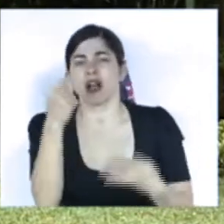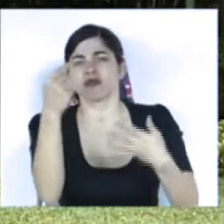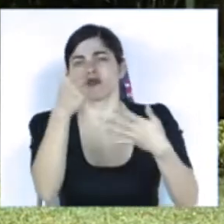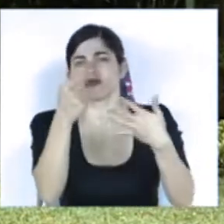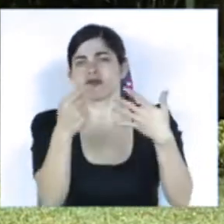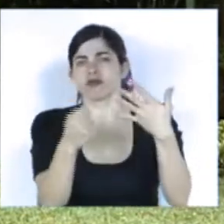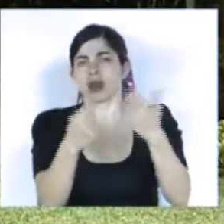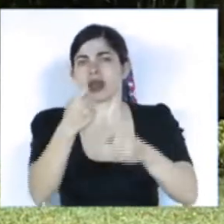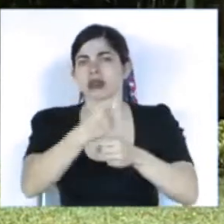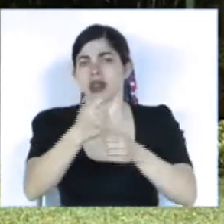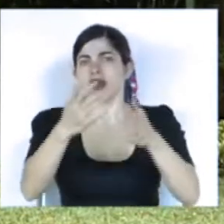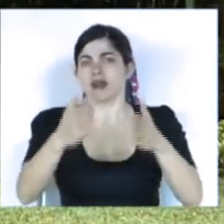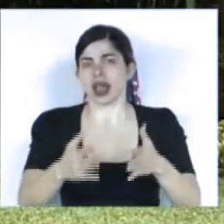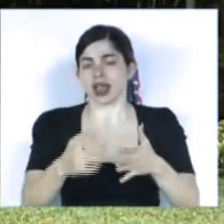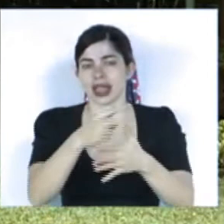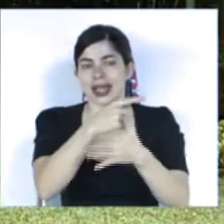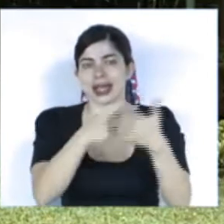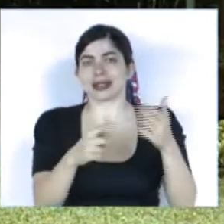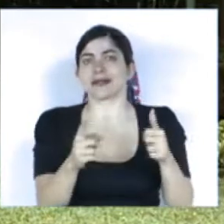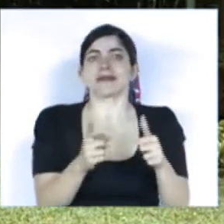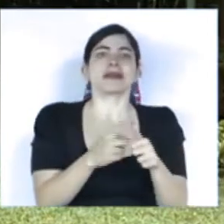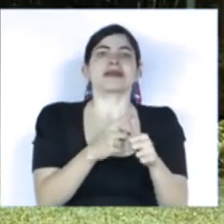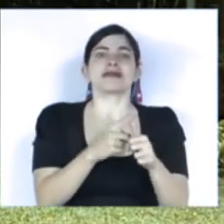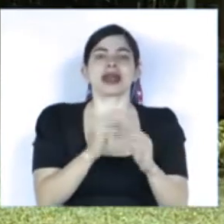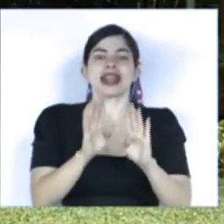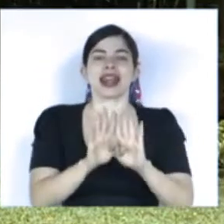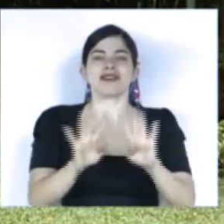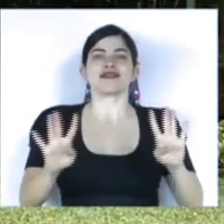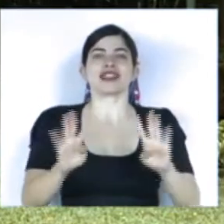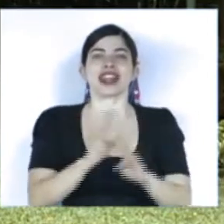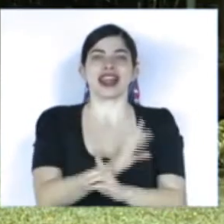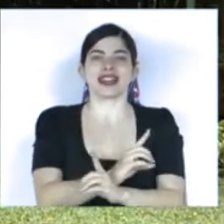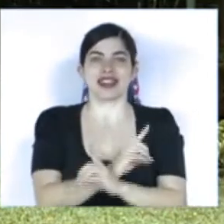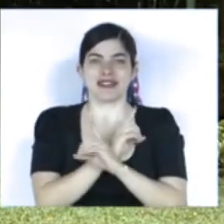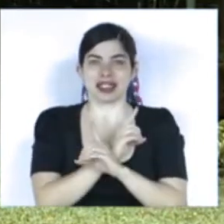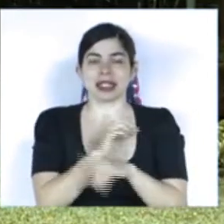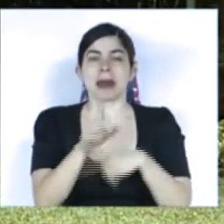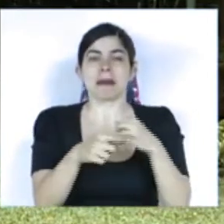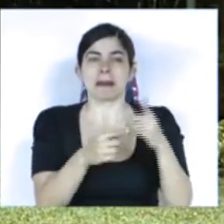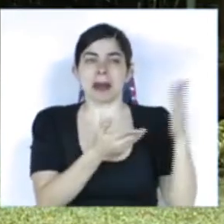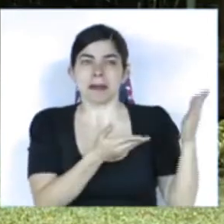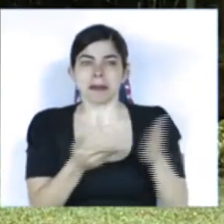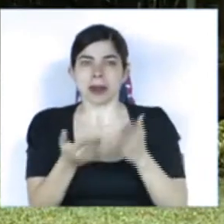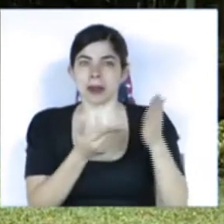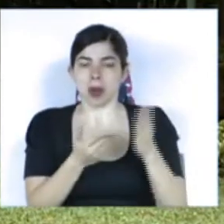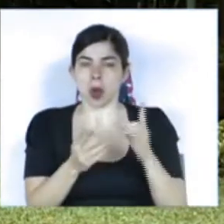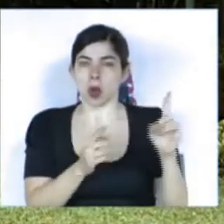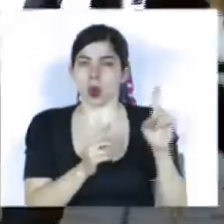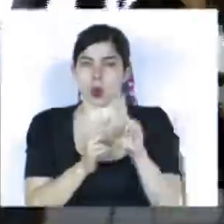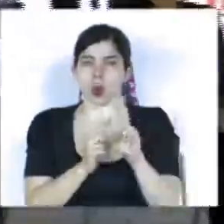funcionarios en nuestra primera línea de defensa a quienes iremos conociendo uno a uno.